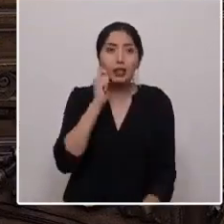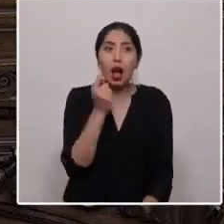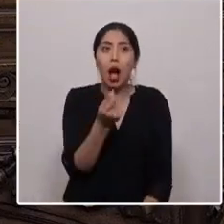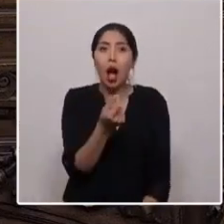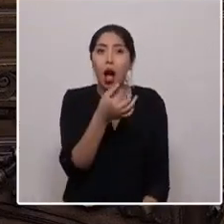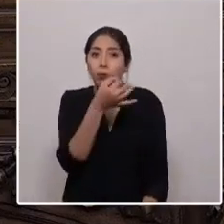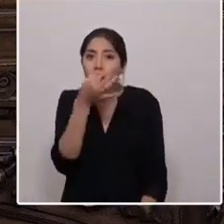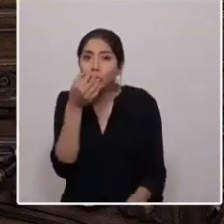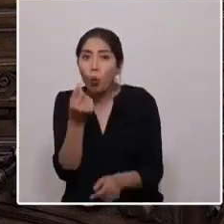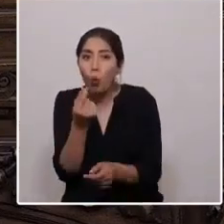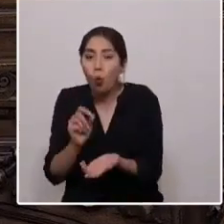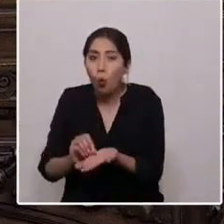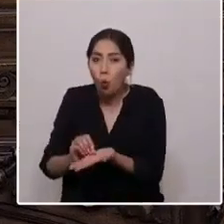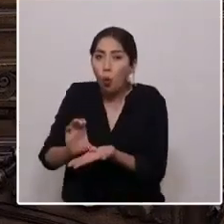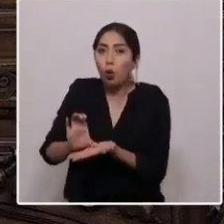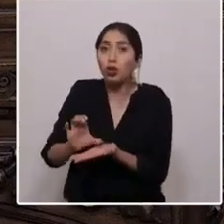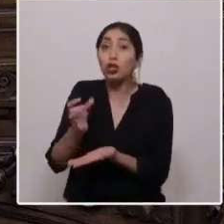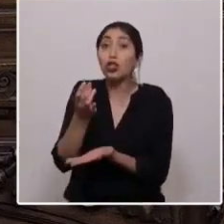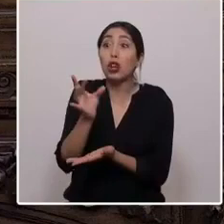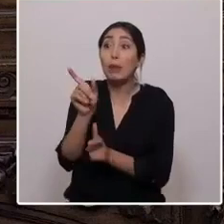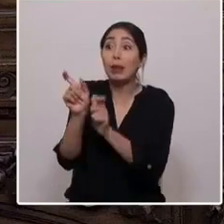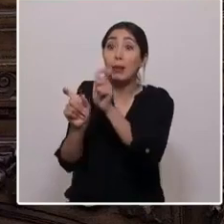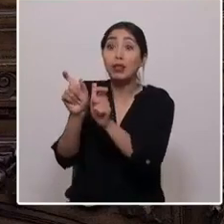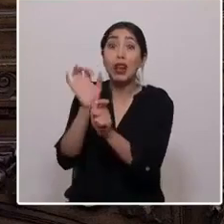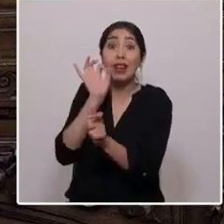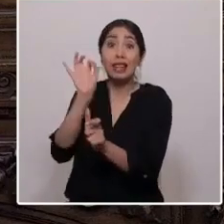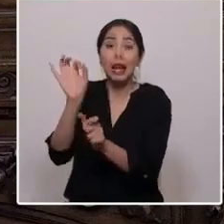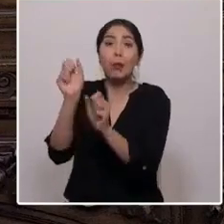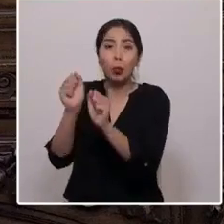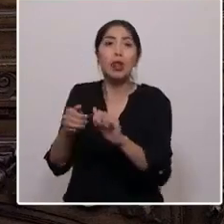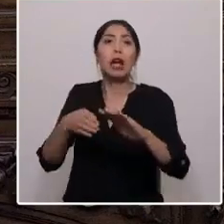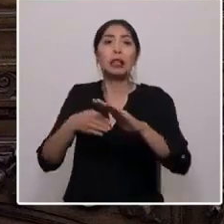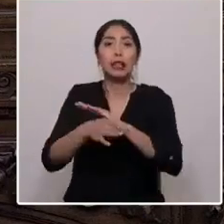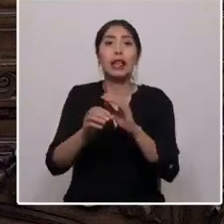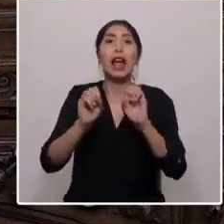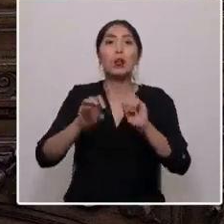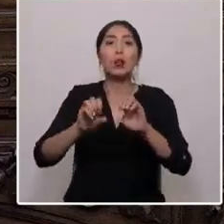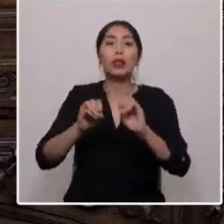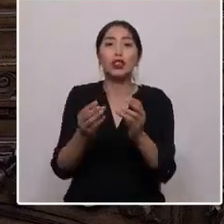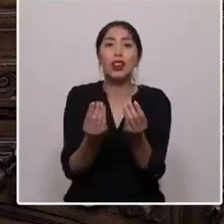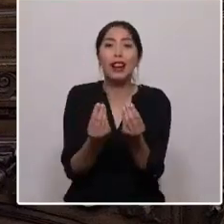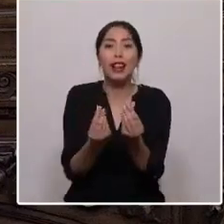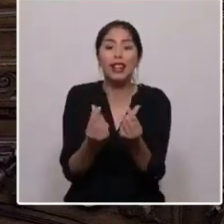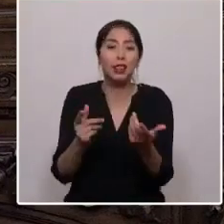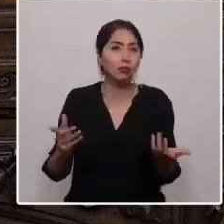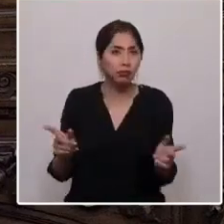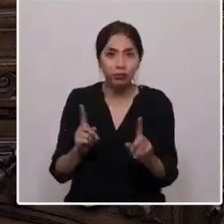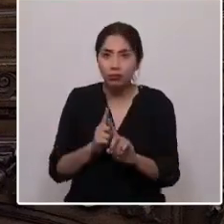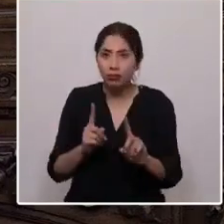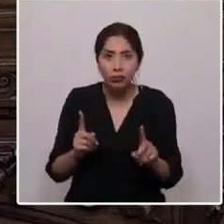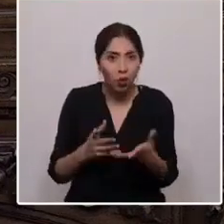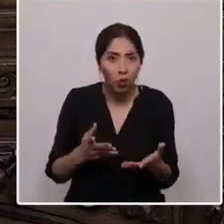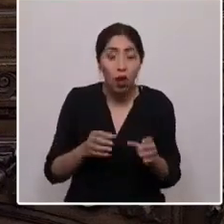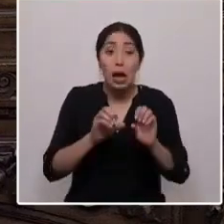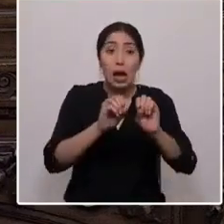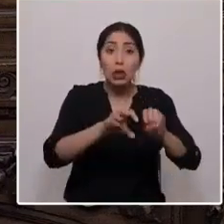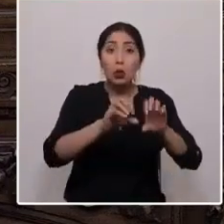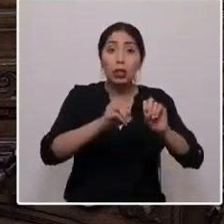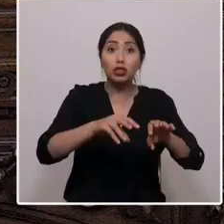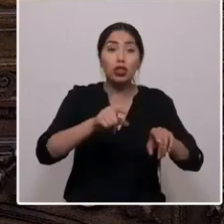solo los que tienen más dinero puedan optar a una educación de calidad. Una educación que no valorice a los niños por un número,